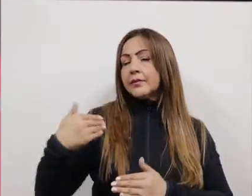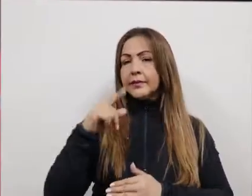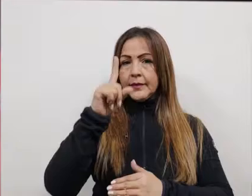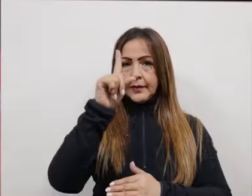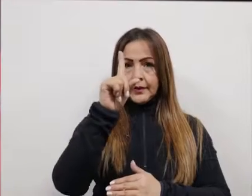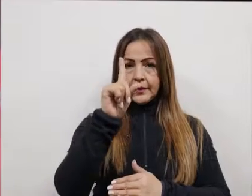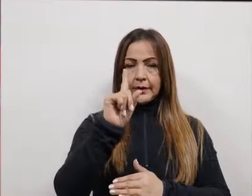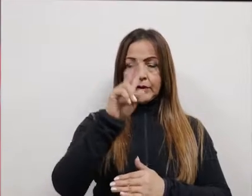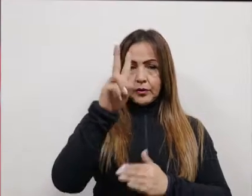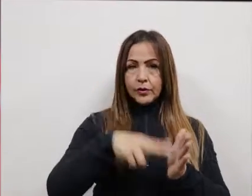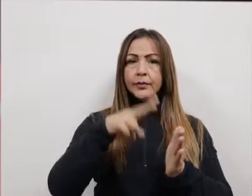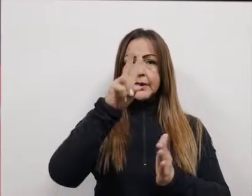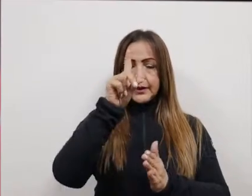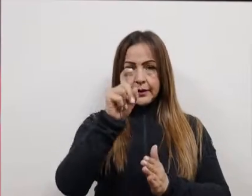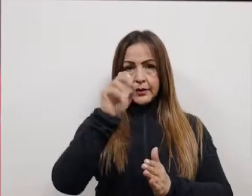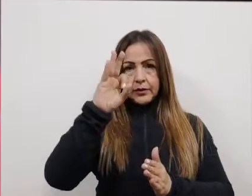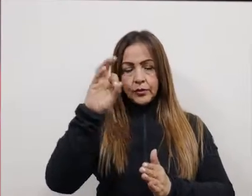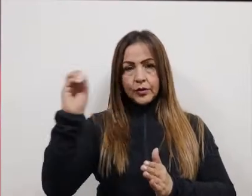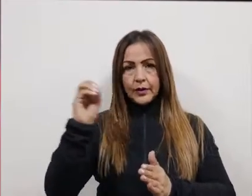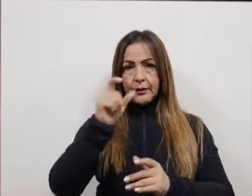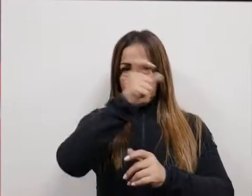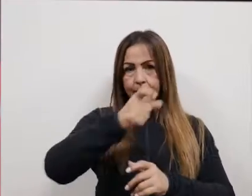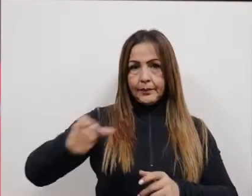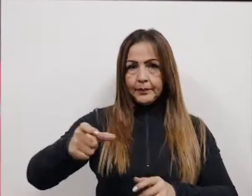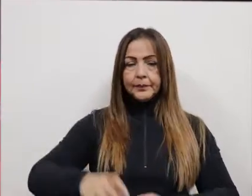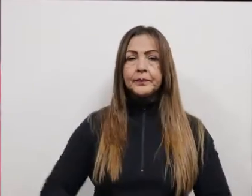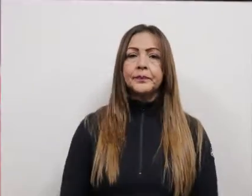beneficiando a 2.680 personas.